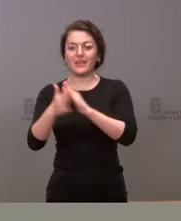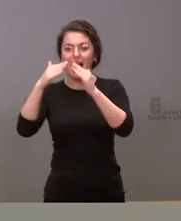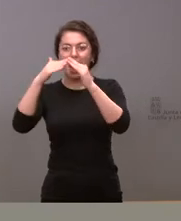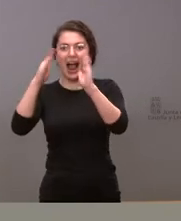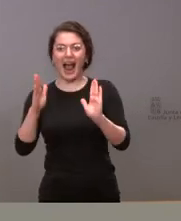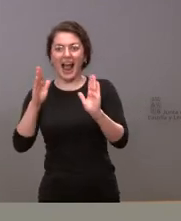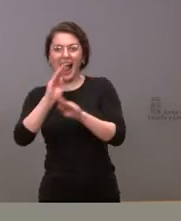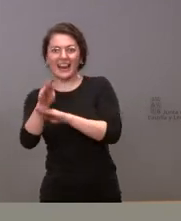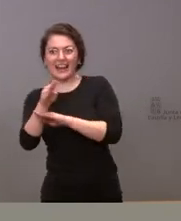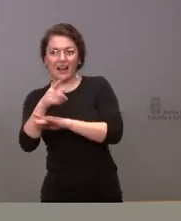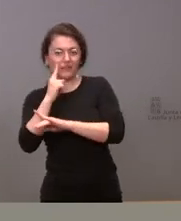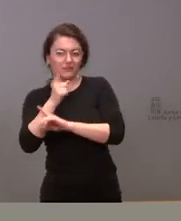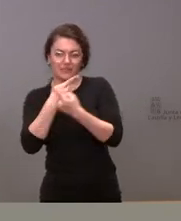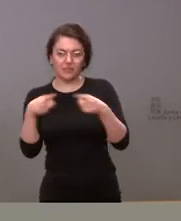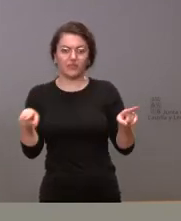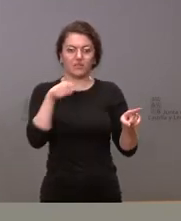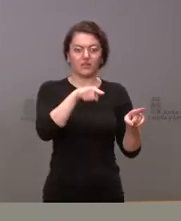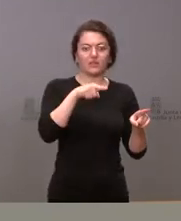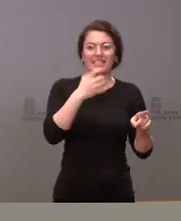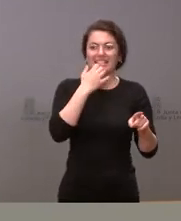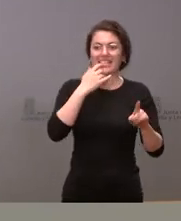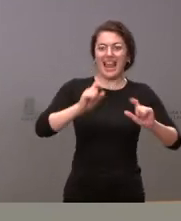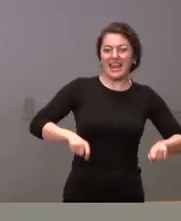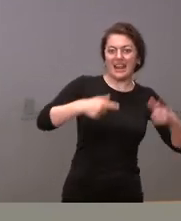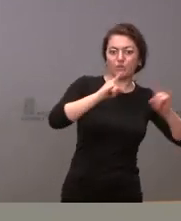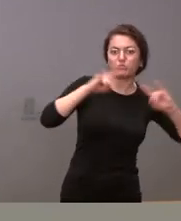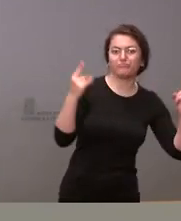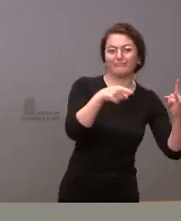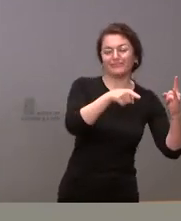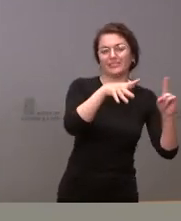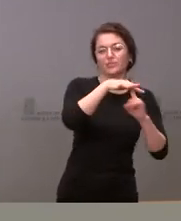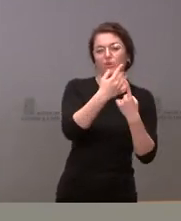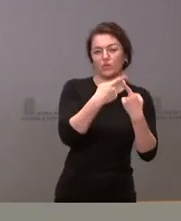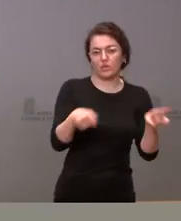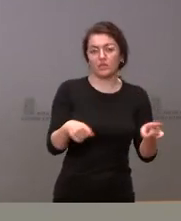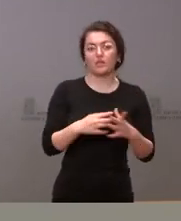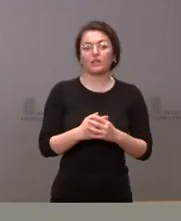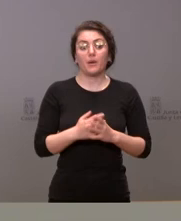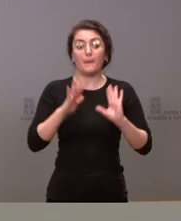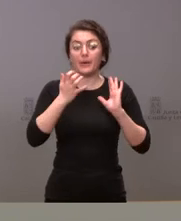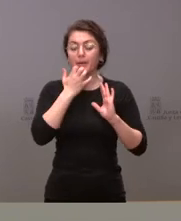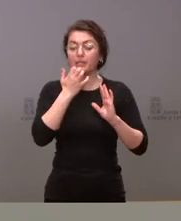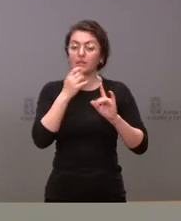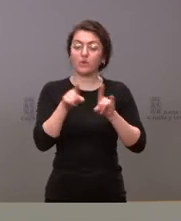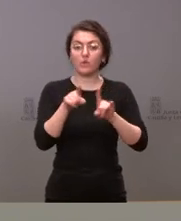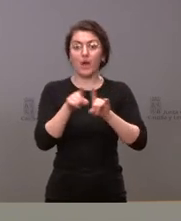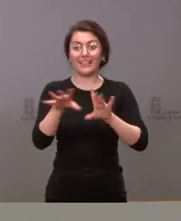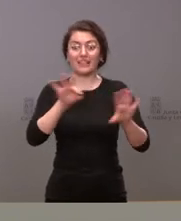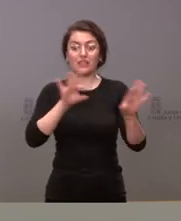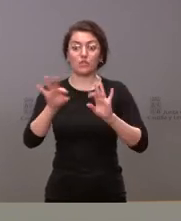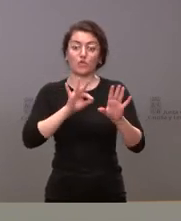en la fauna silvestre las circunstancias son bien distintas pero si hubiera que tomar alguna decisión al ser un ámbito urbano